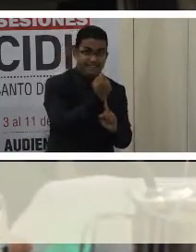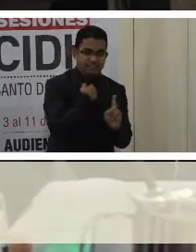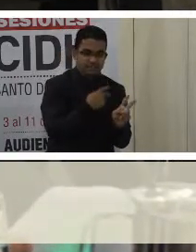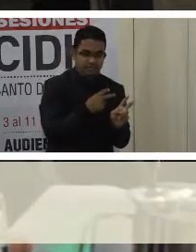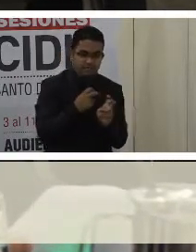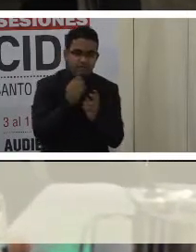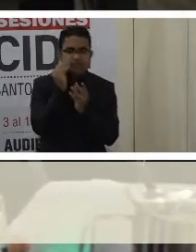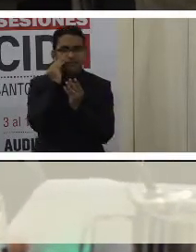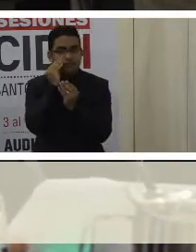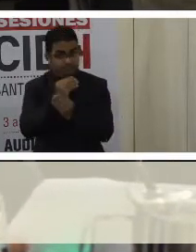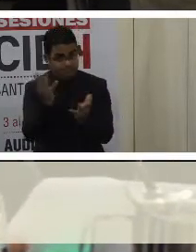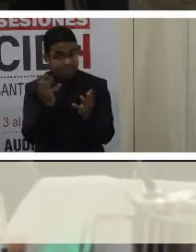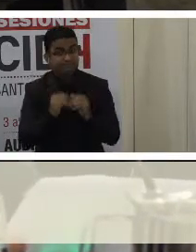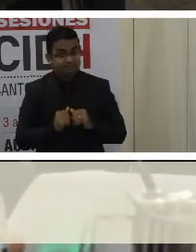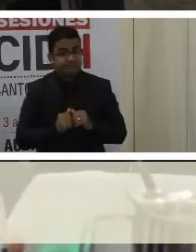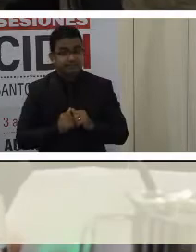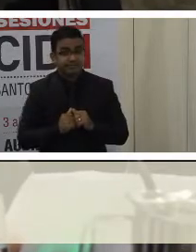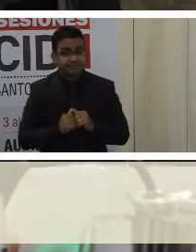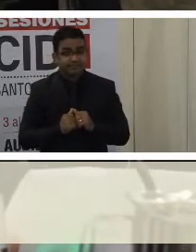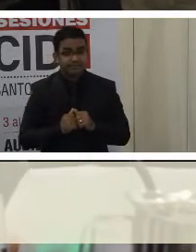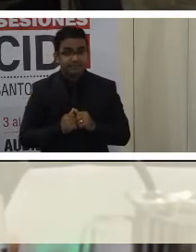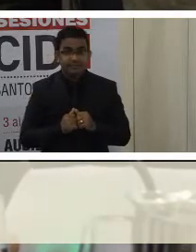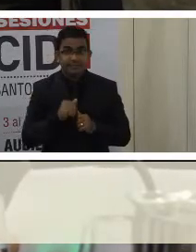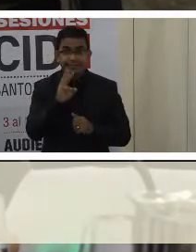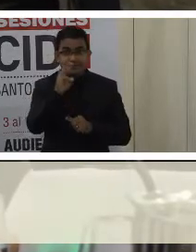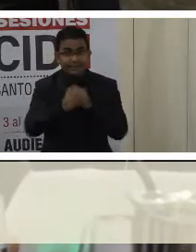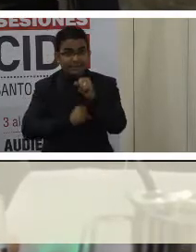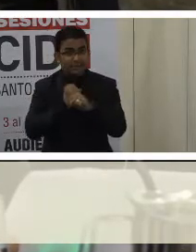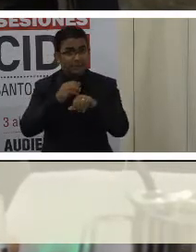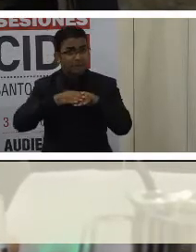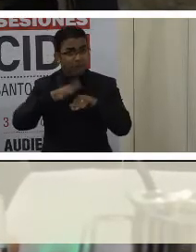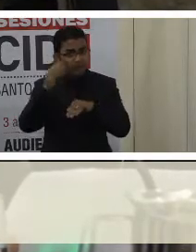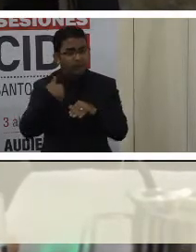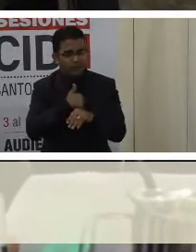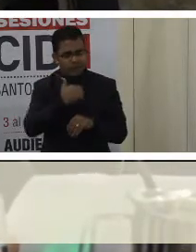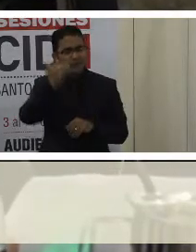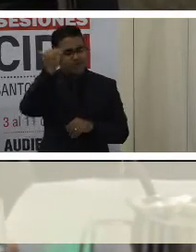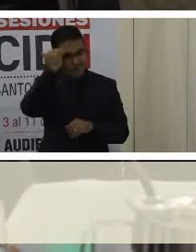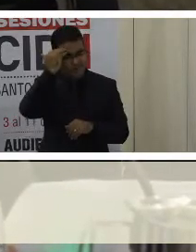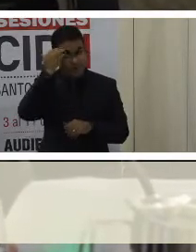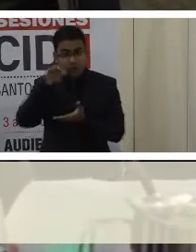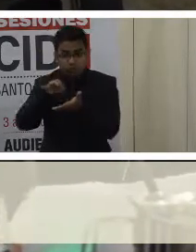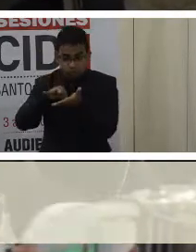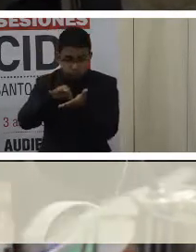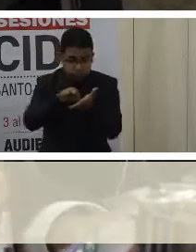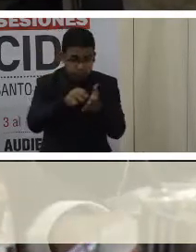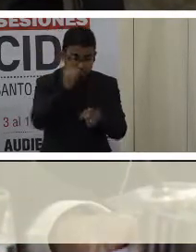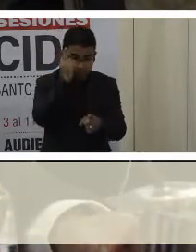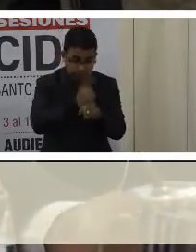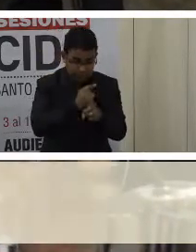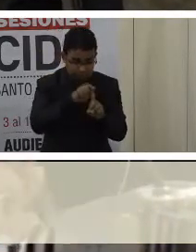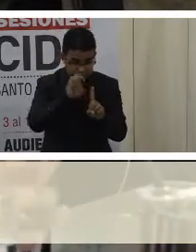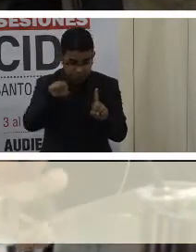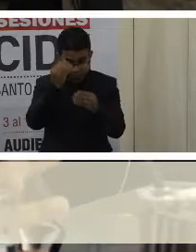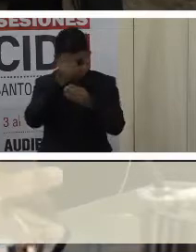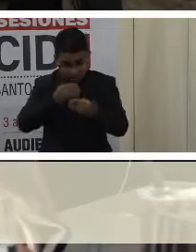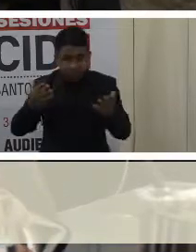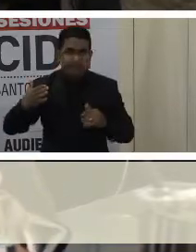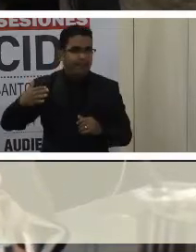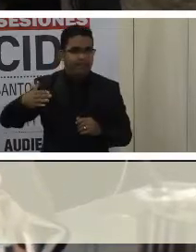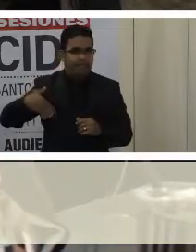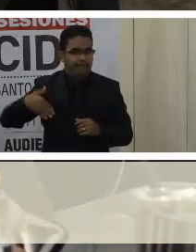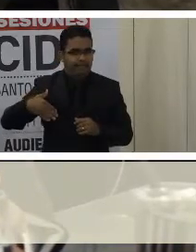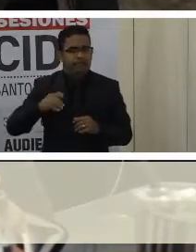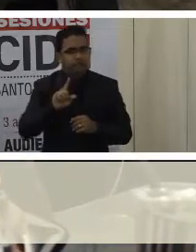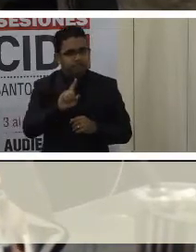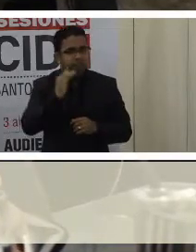Sabemos que a más de seis años no se han publicado estadísticas oficiales. Si bien nuestra nación tiene herramientas